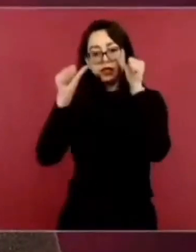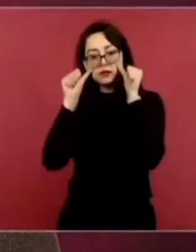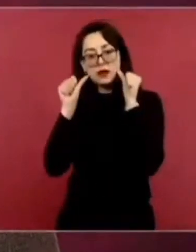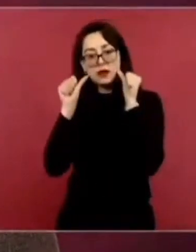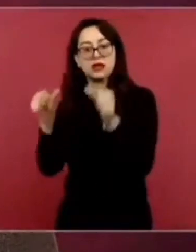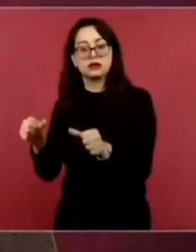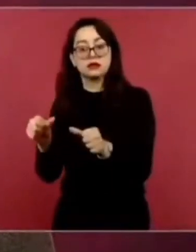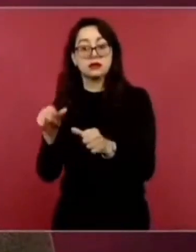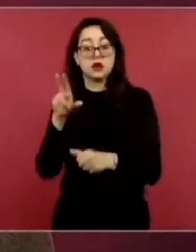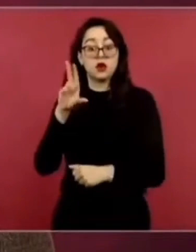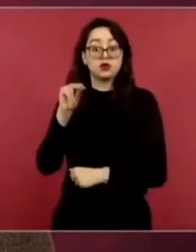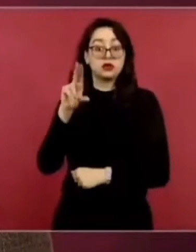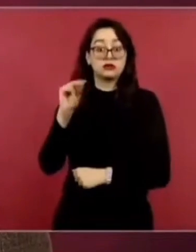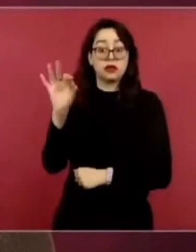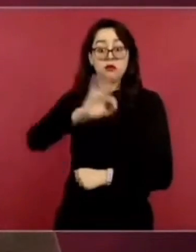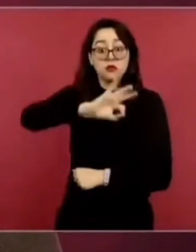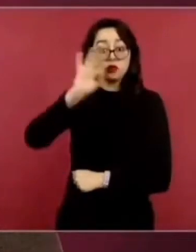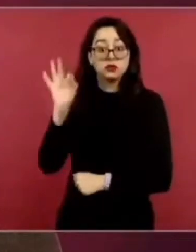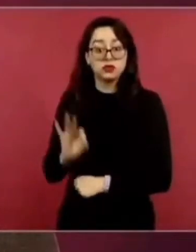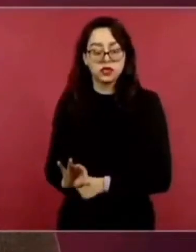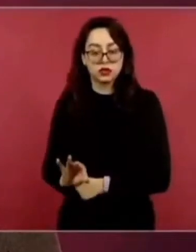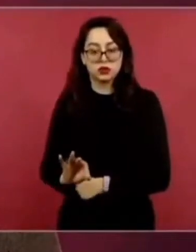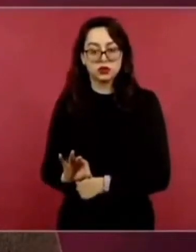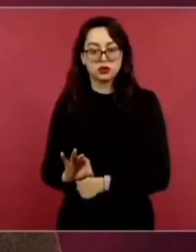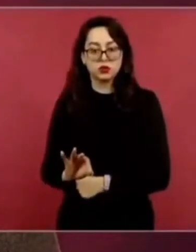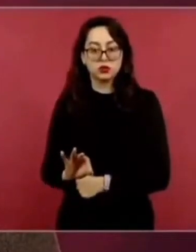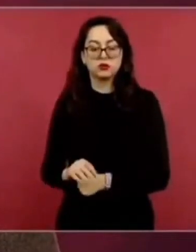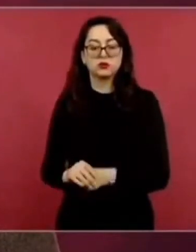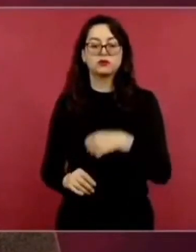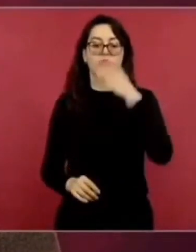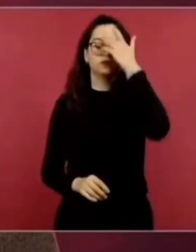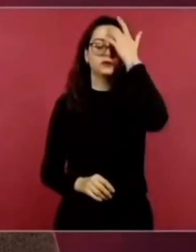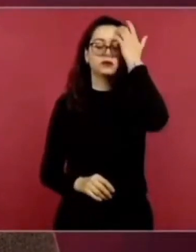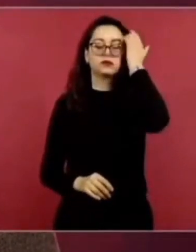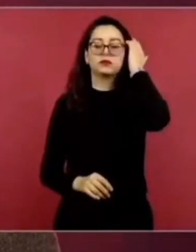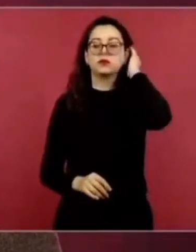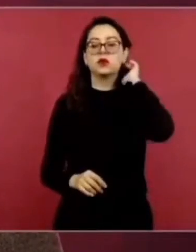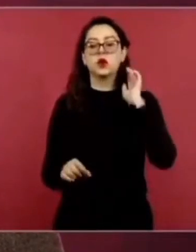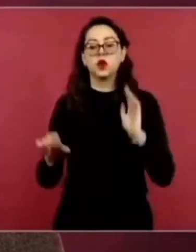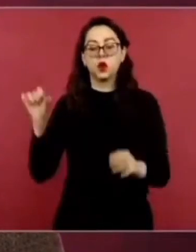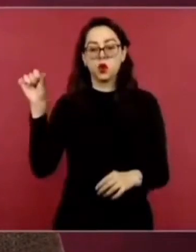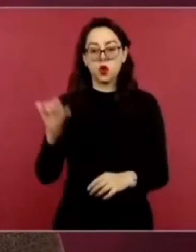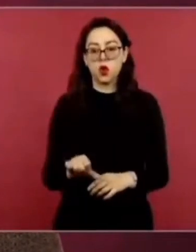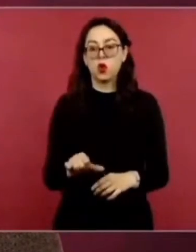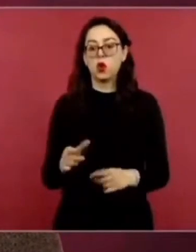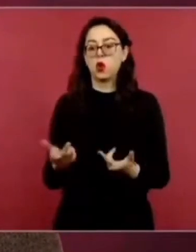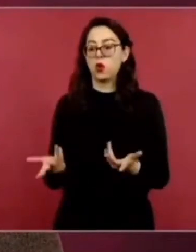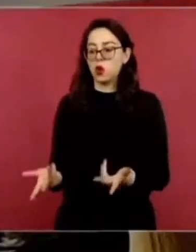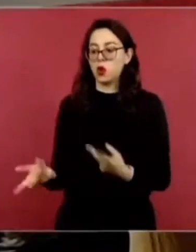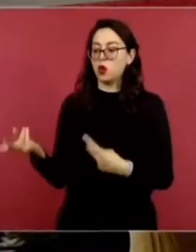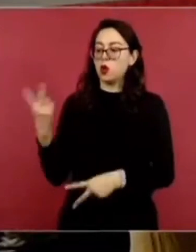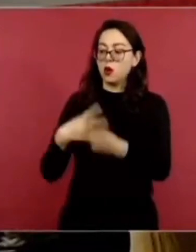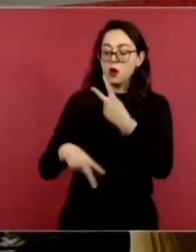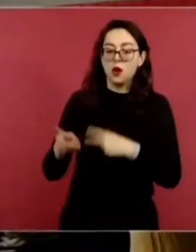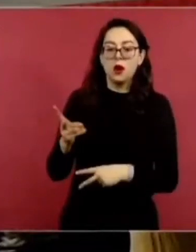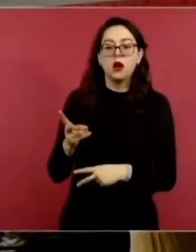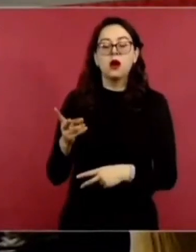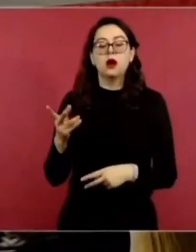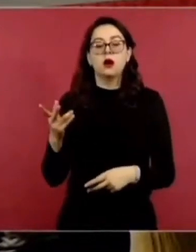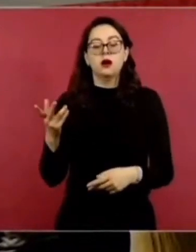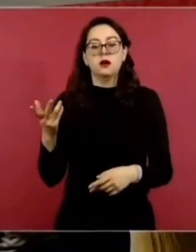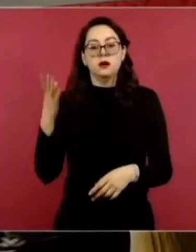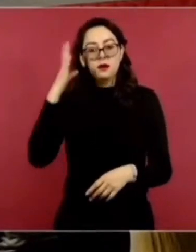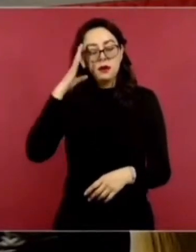.2%. Hoy, escucharemos las palabras del maestro Américo Villarreal Anaya,